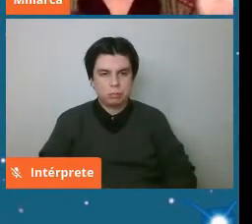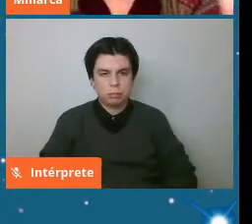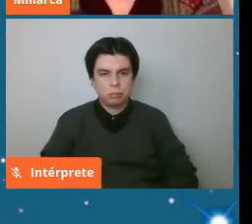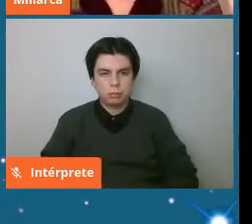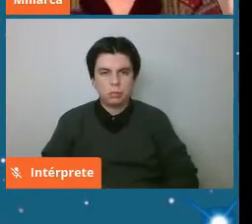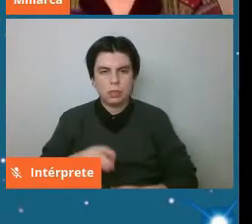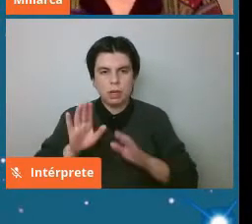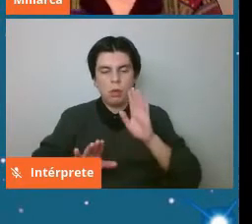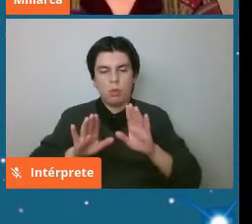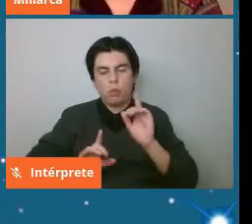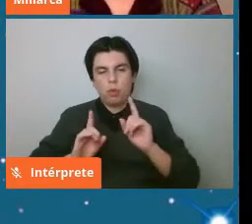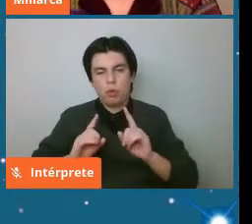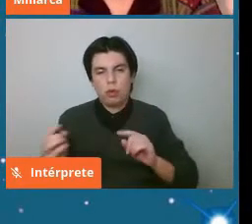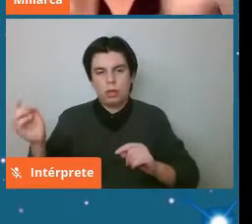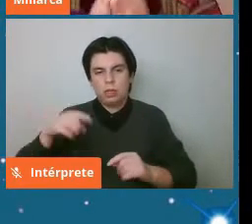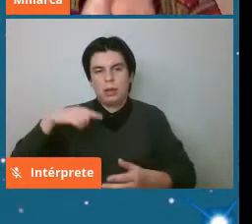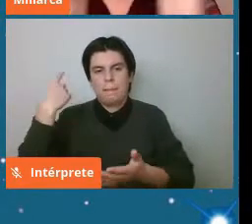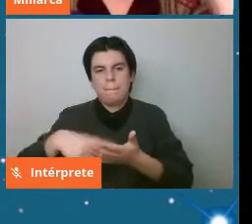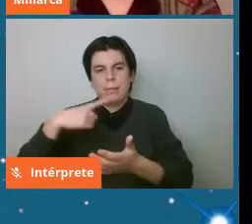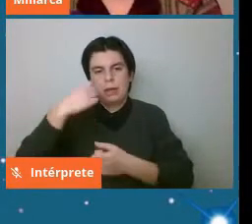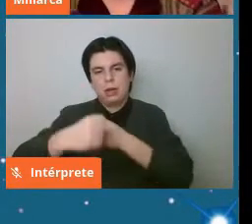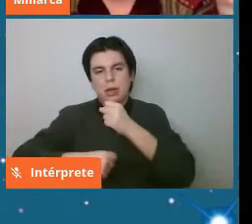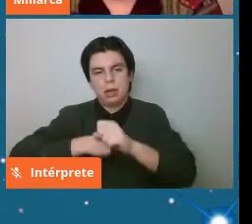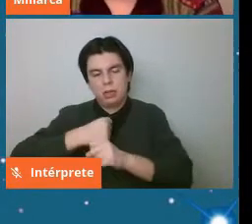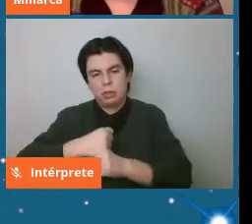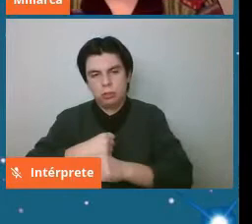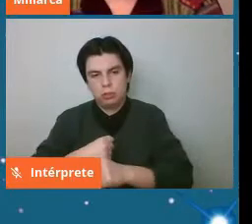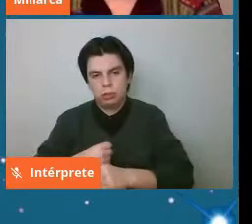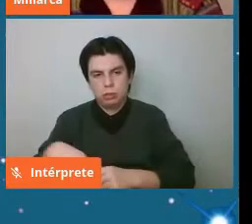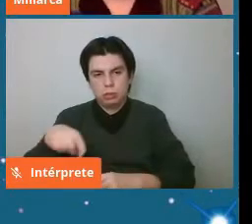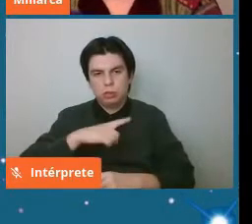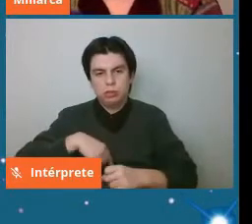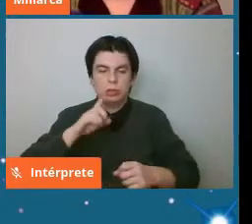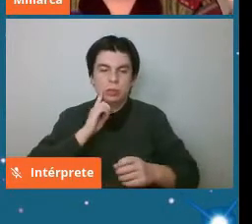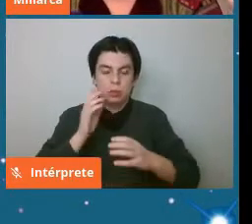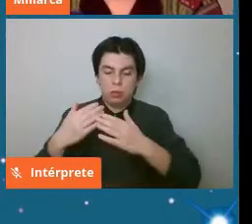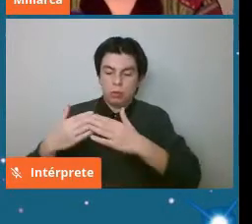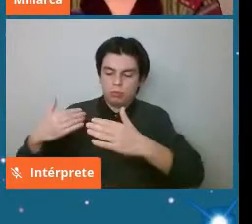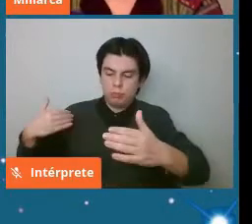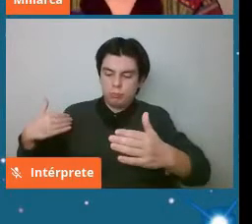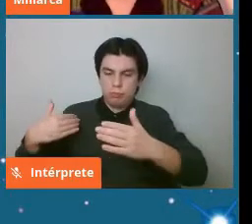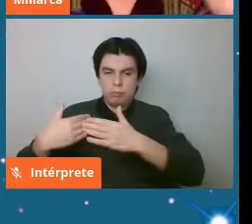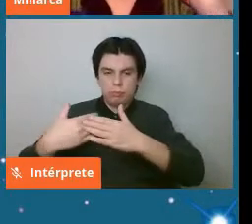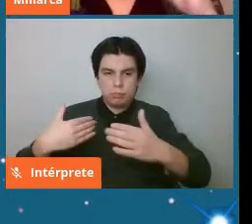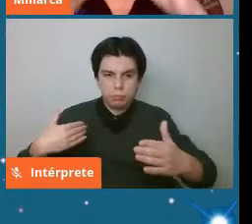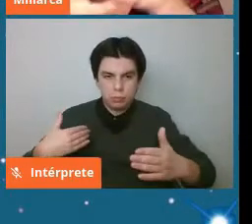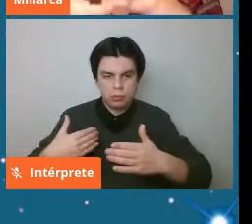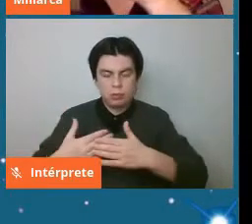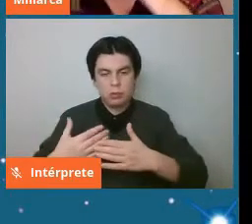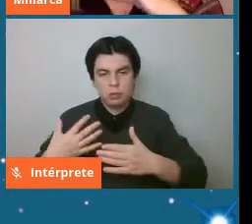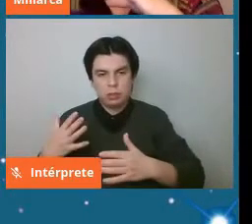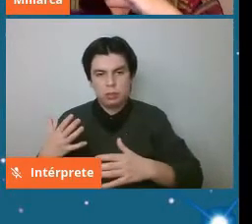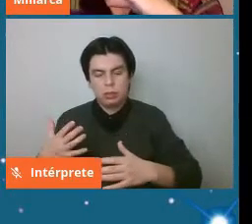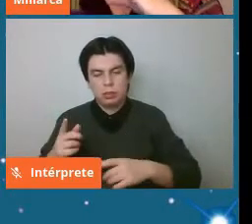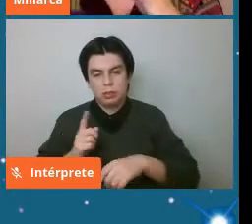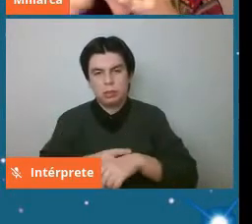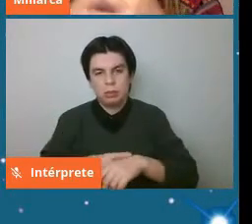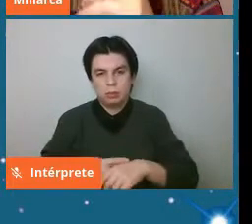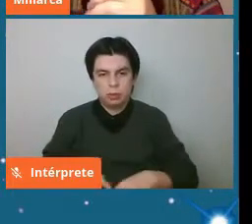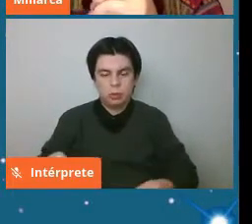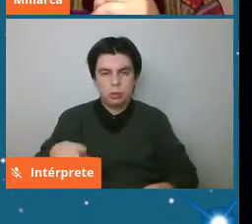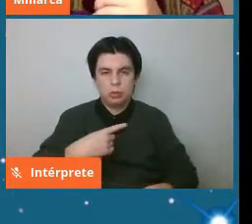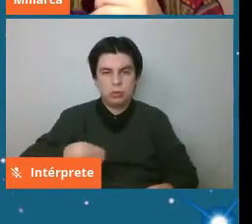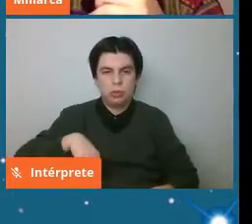algunos cayeron no sé hace mil años o qué sé yo entonces tenemos una ventana de visión al flujo en ese tiempo lo que se quiere